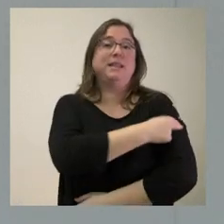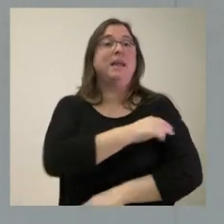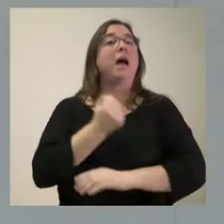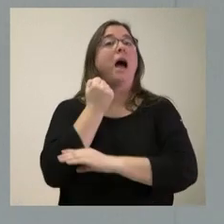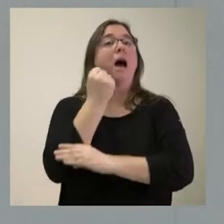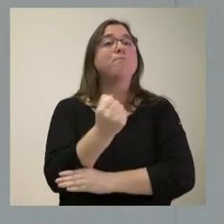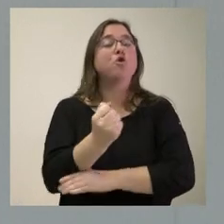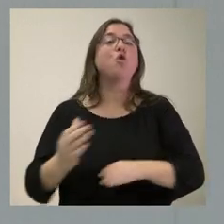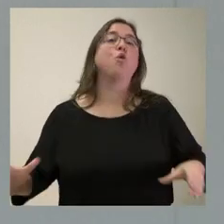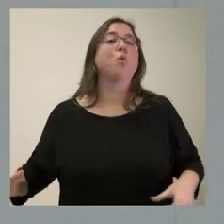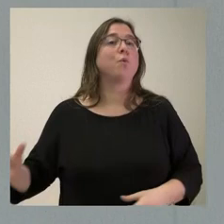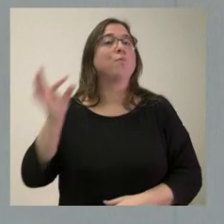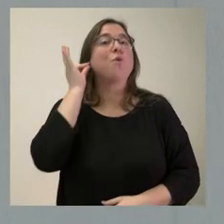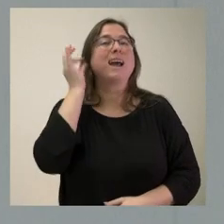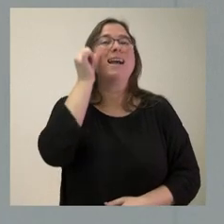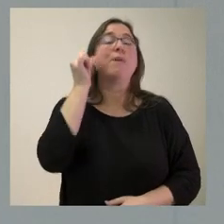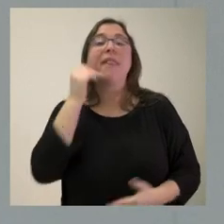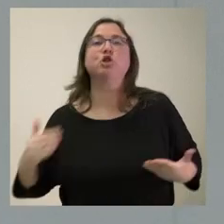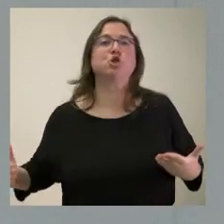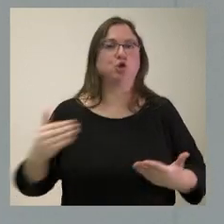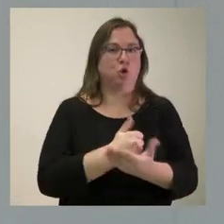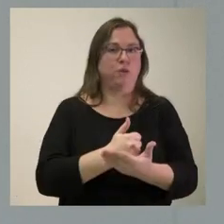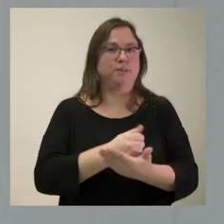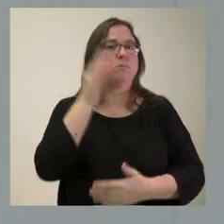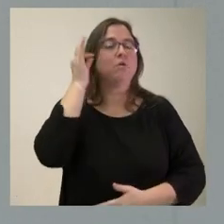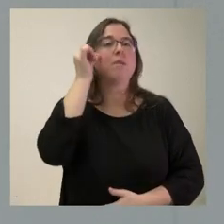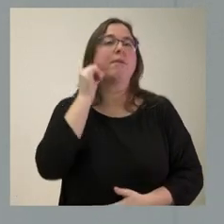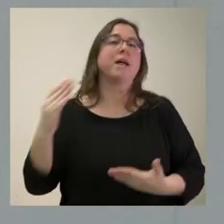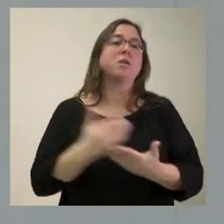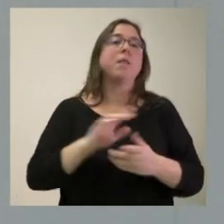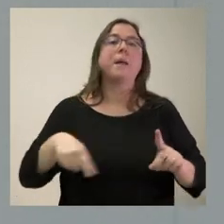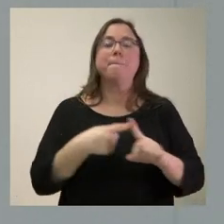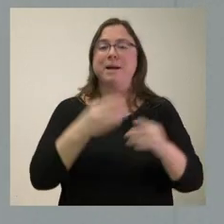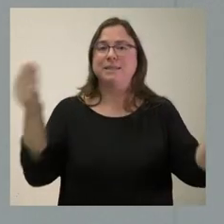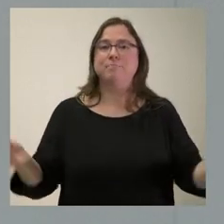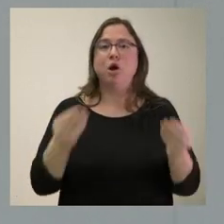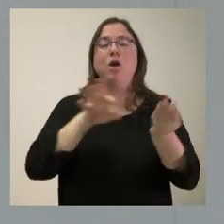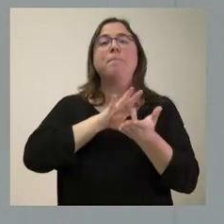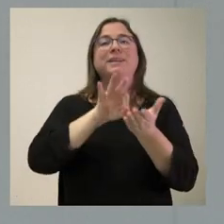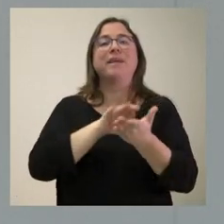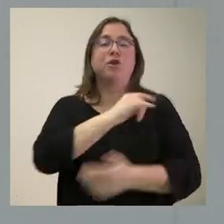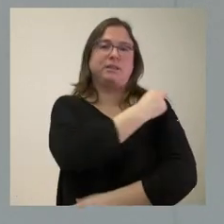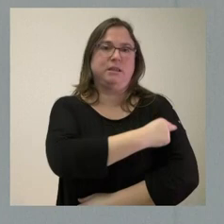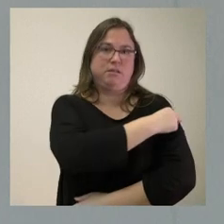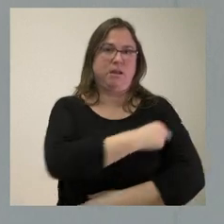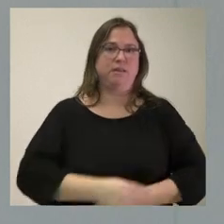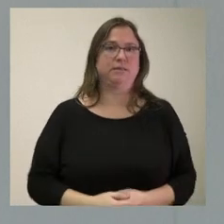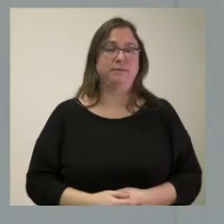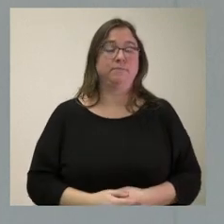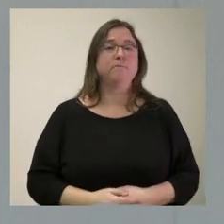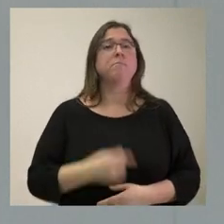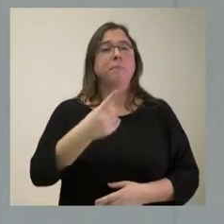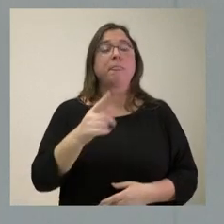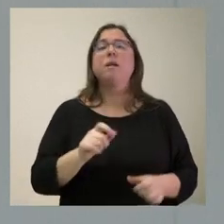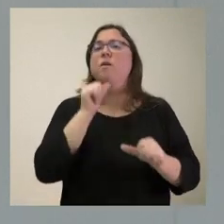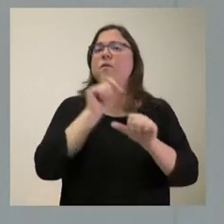todas las mujeres embarazadas y mejora de prestaciones sanitarias. Me planteaba usted el modelo de comunicación,